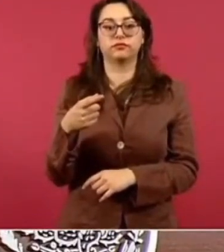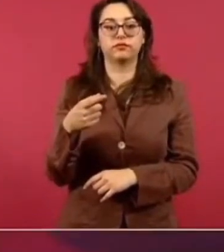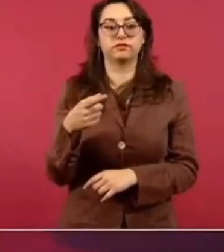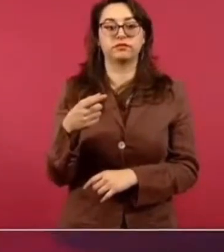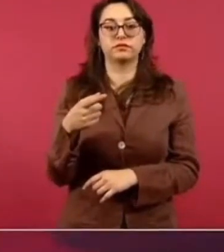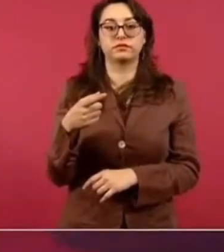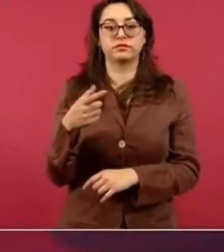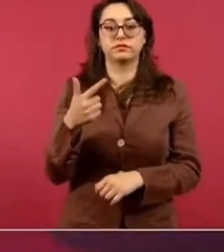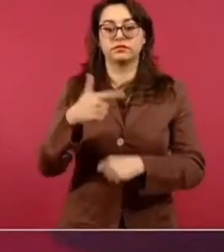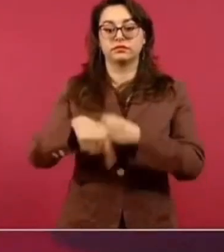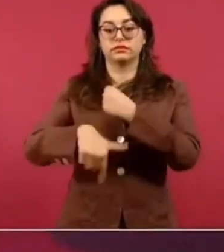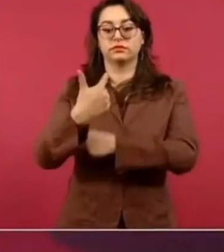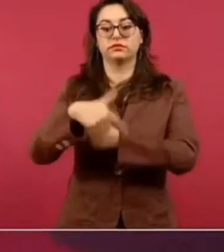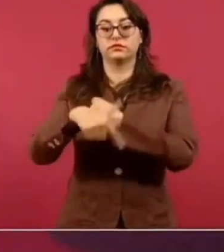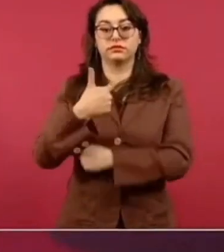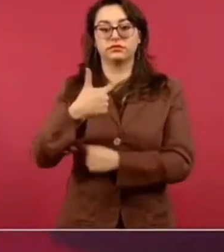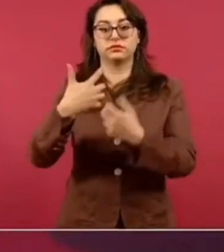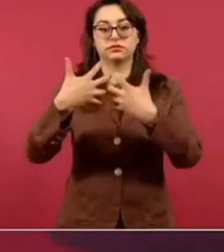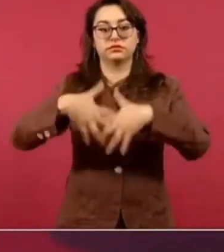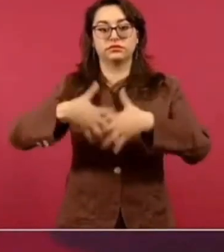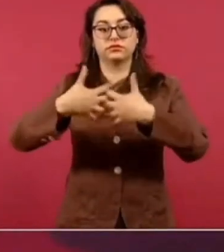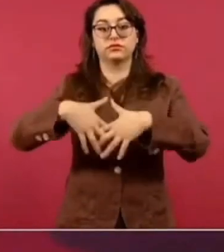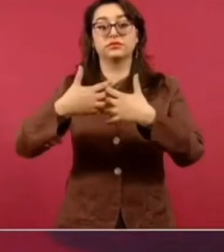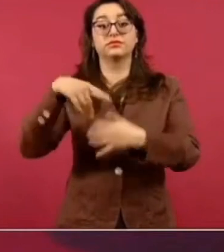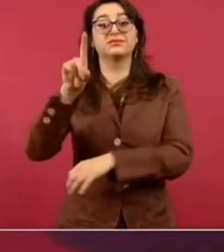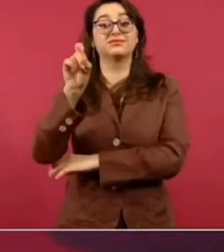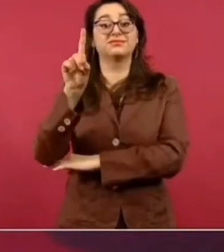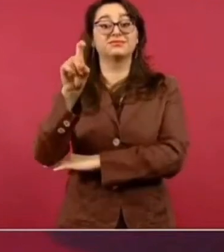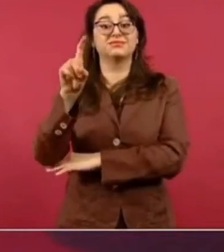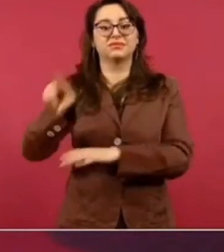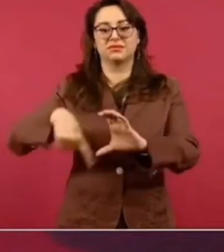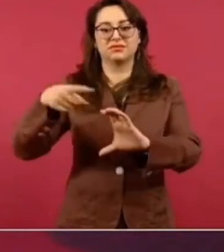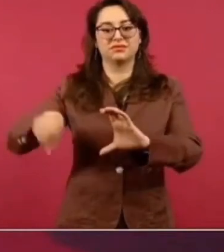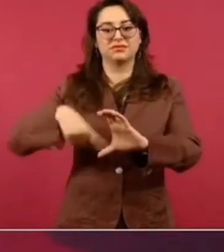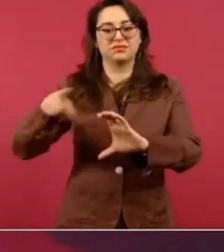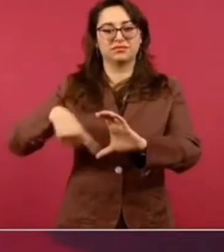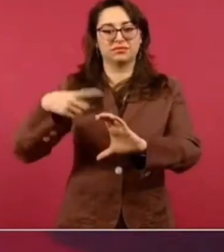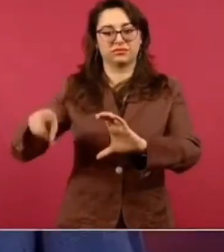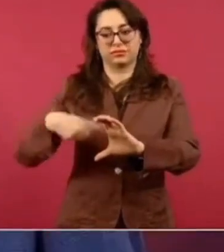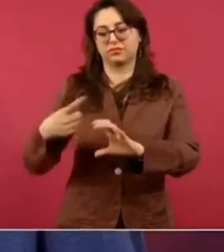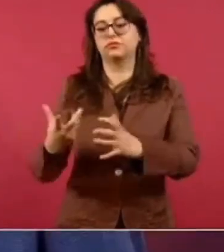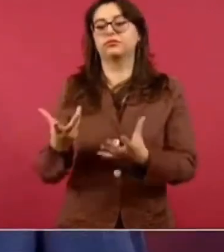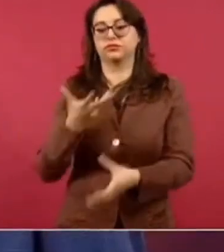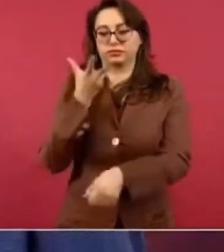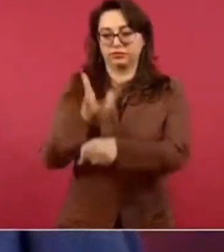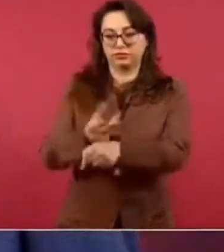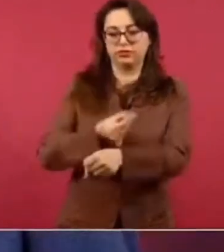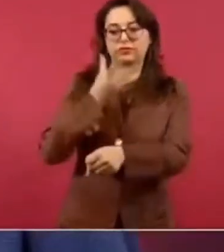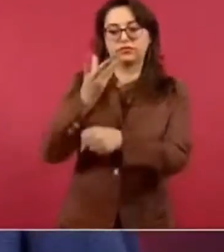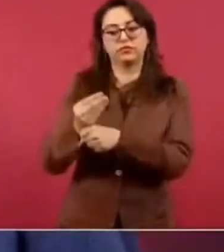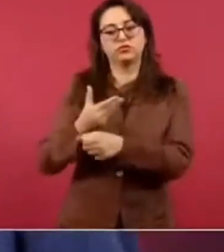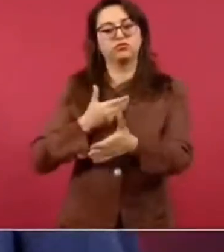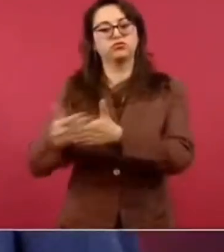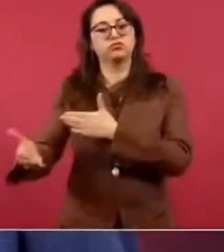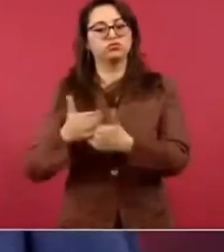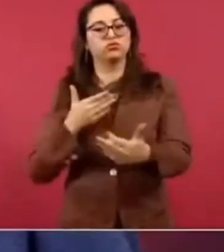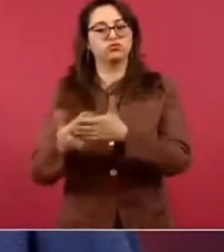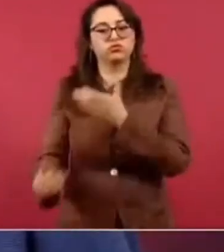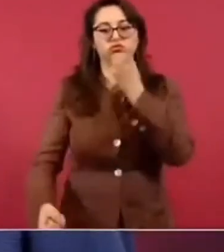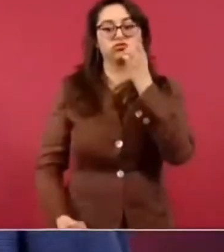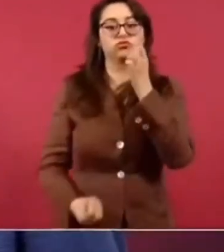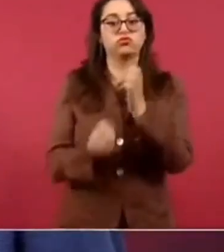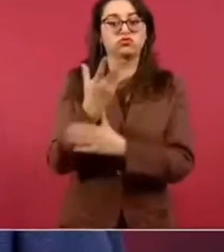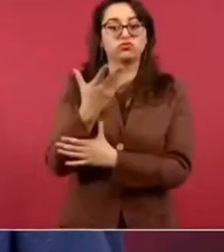12 hidroeléctricas cambiando las turbinas que llevaban 40,